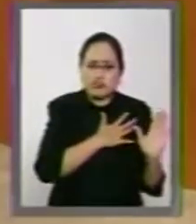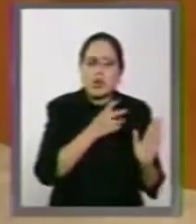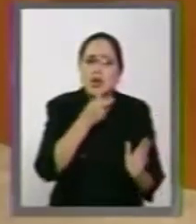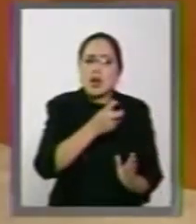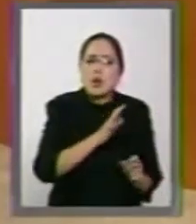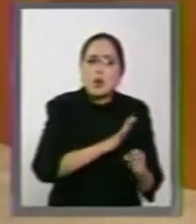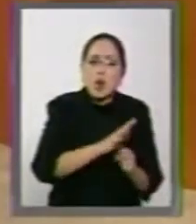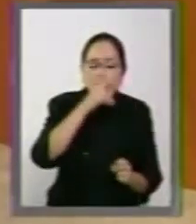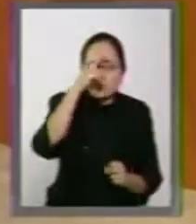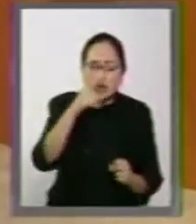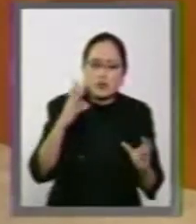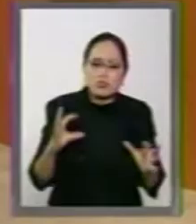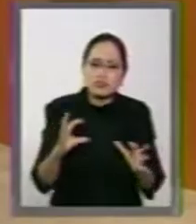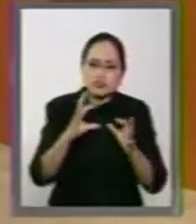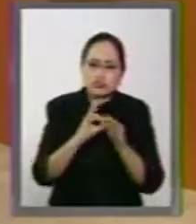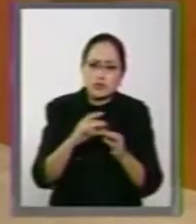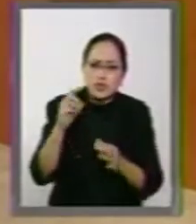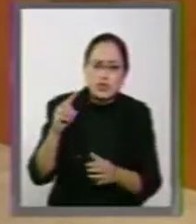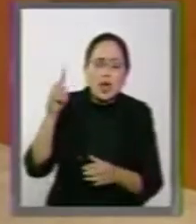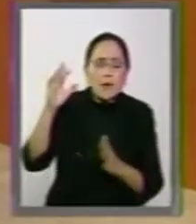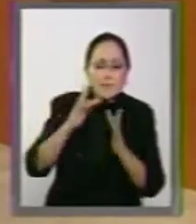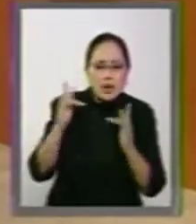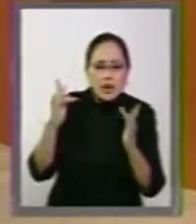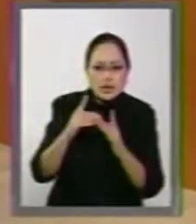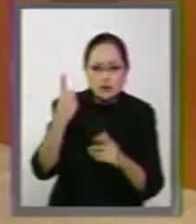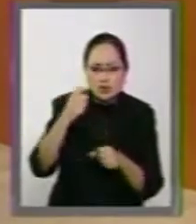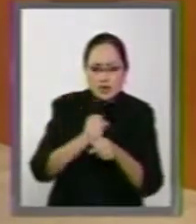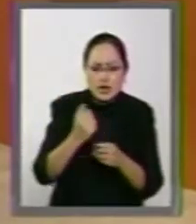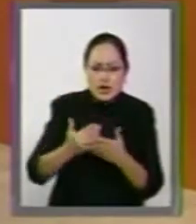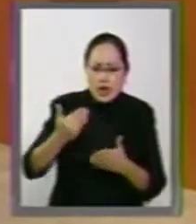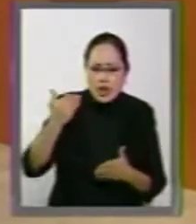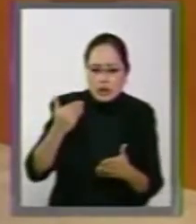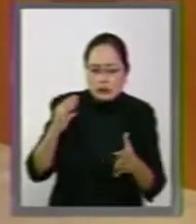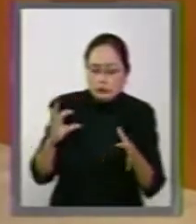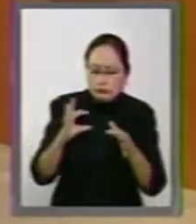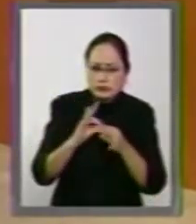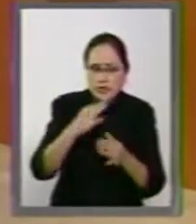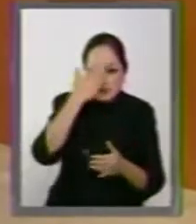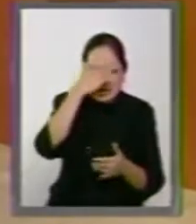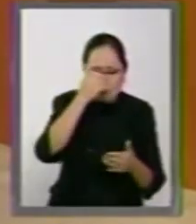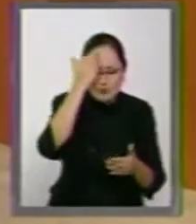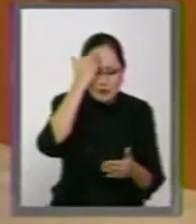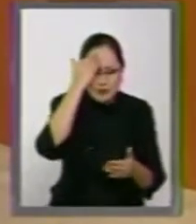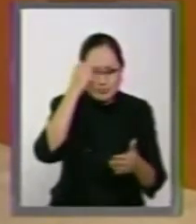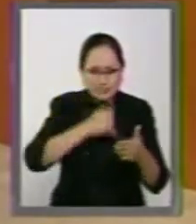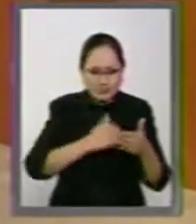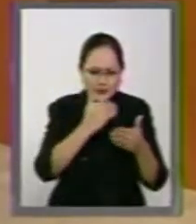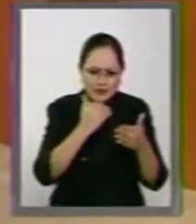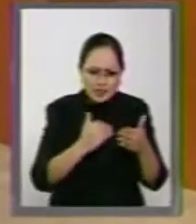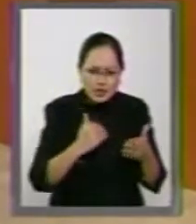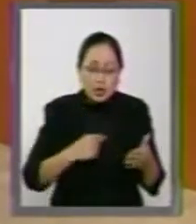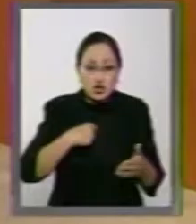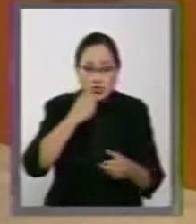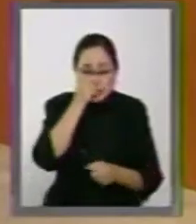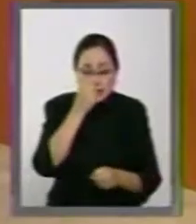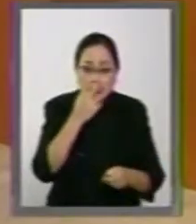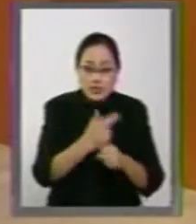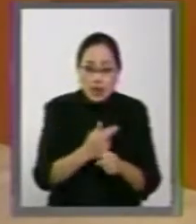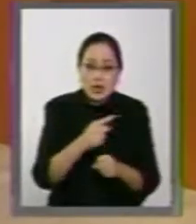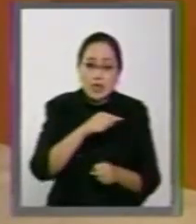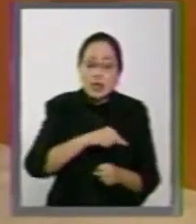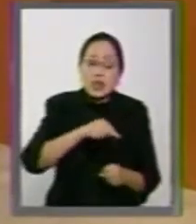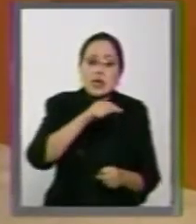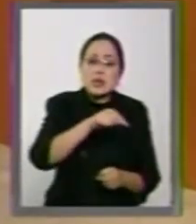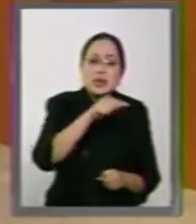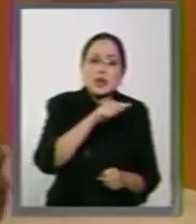en la COP21 en París la semana pasada. Y por lo tanto, como secretaria de la Comisión de Cambio Climático,